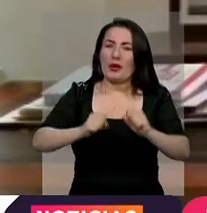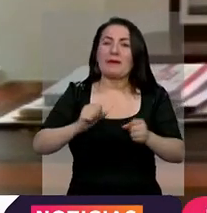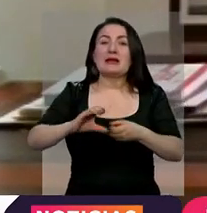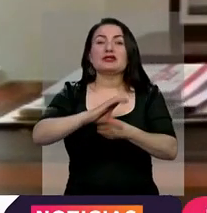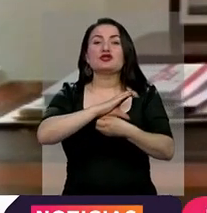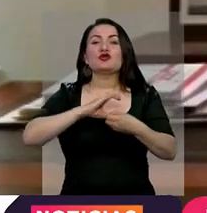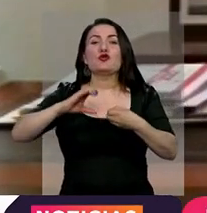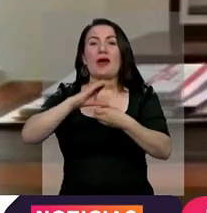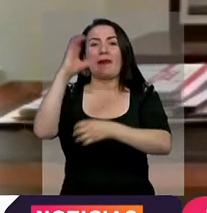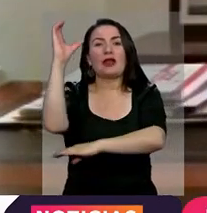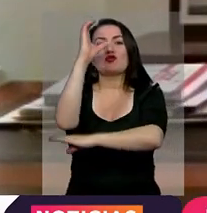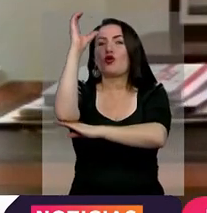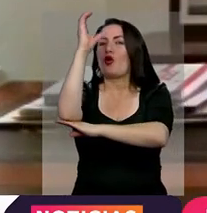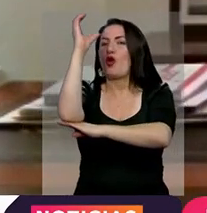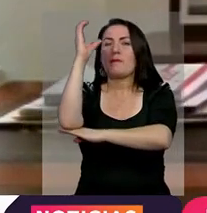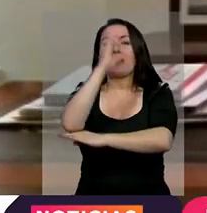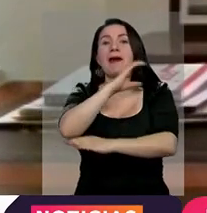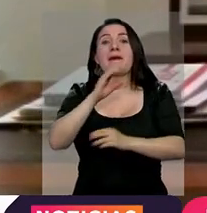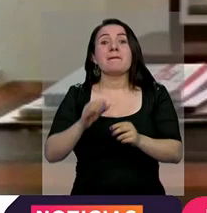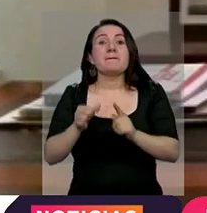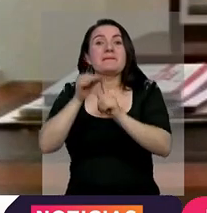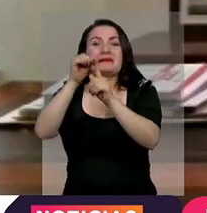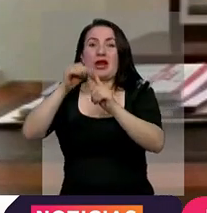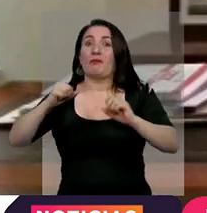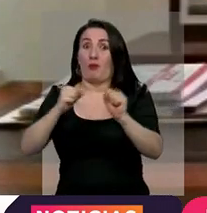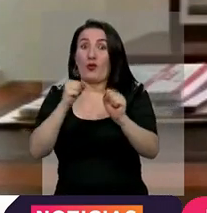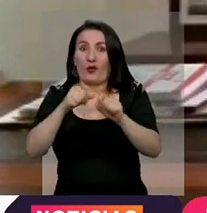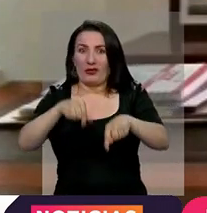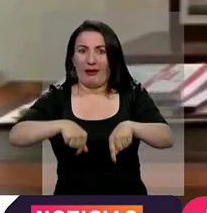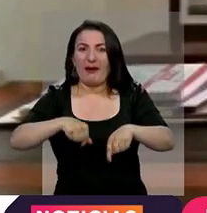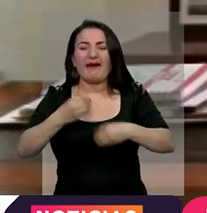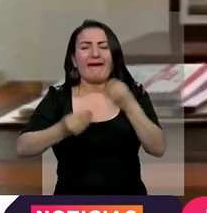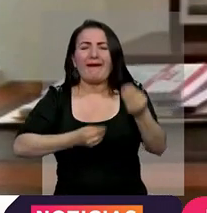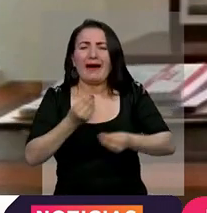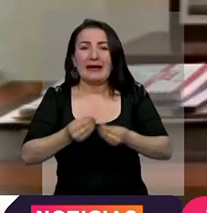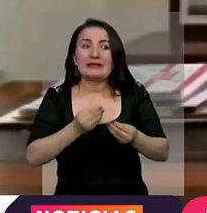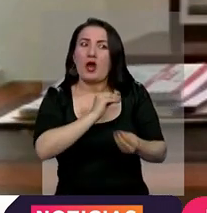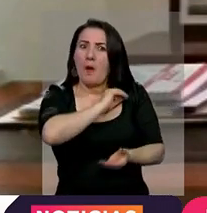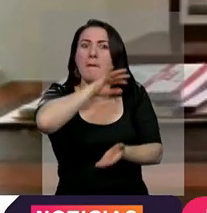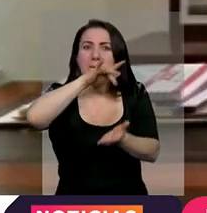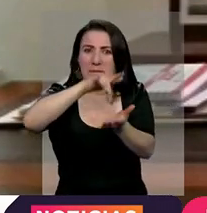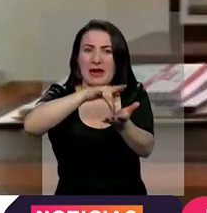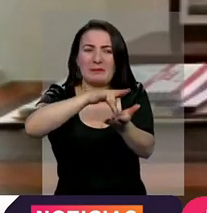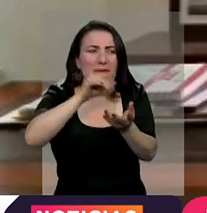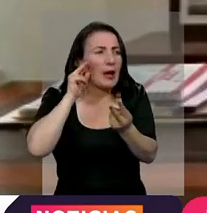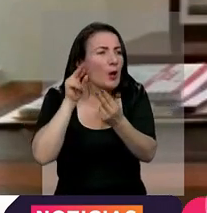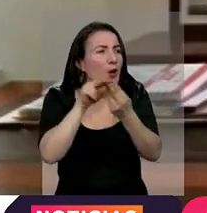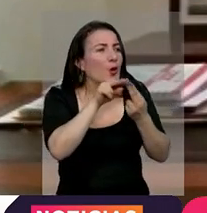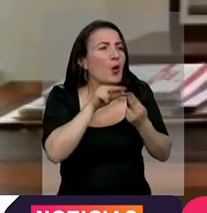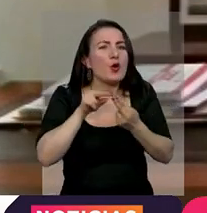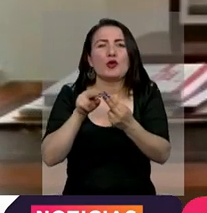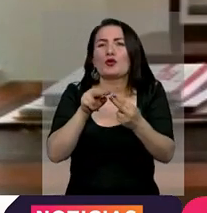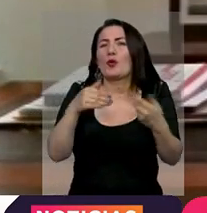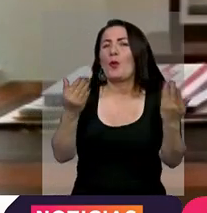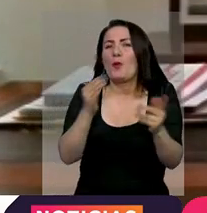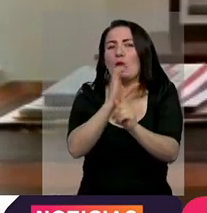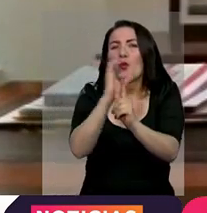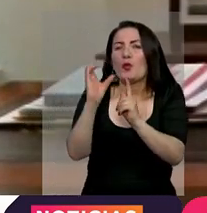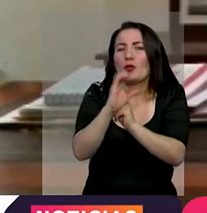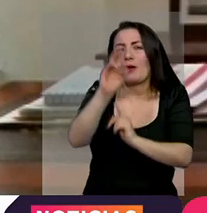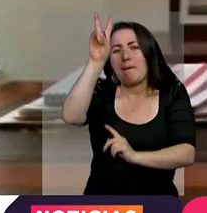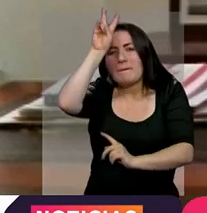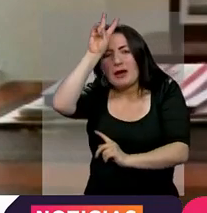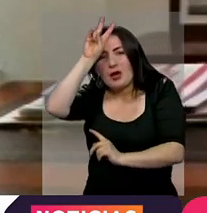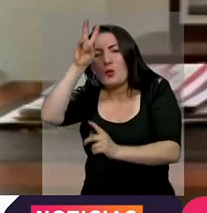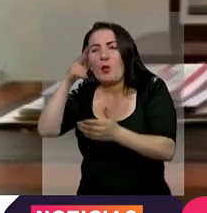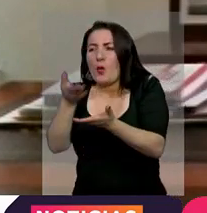ciudadanía colombiana, particularmente los habitantes de Bogotá, pudiesen asistir a conocer un poco más de la cultura, a conocer